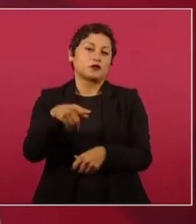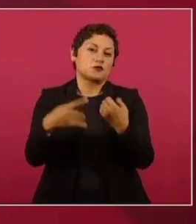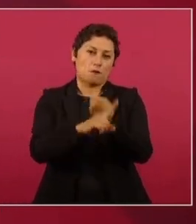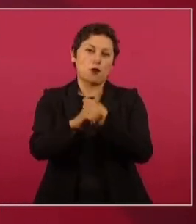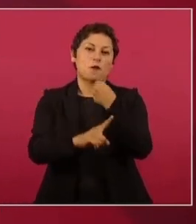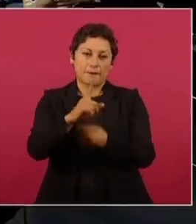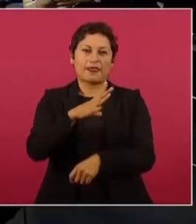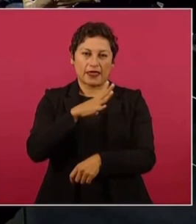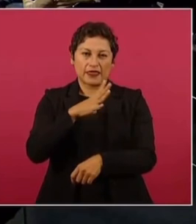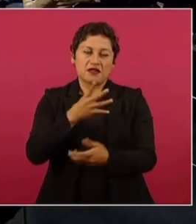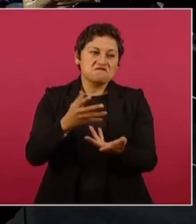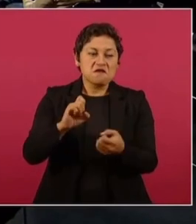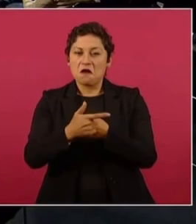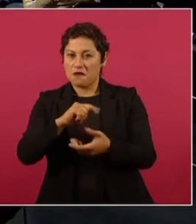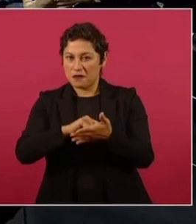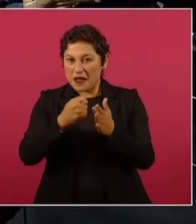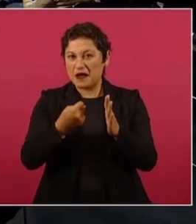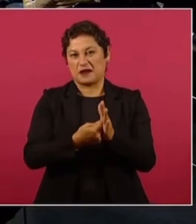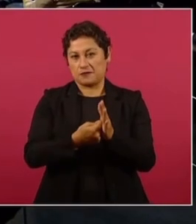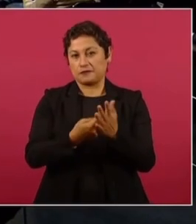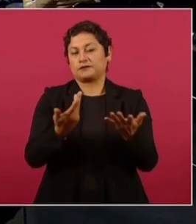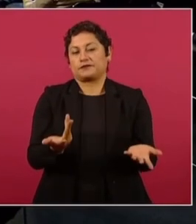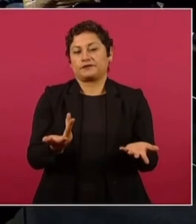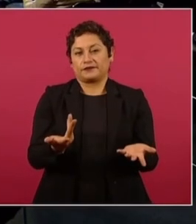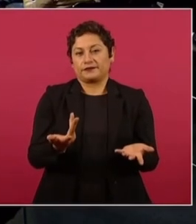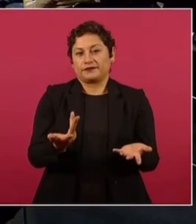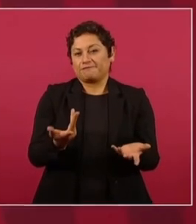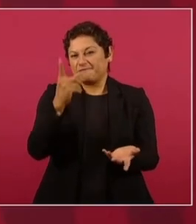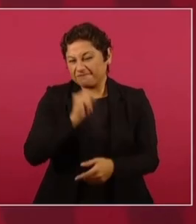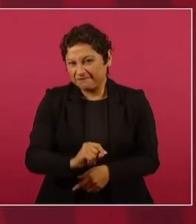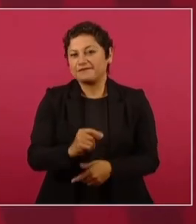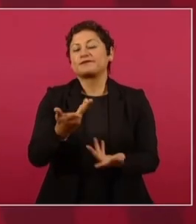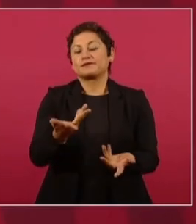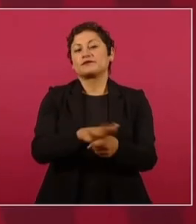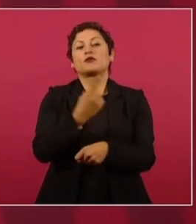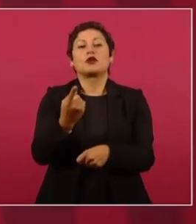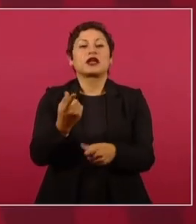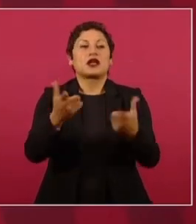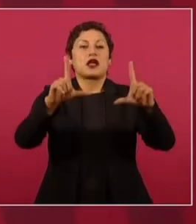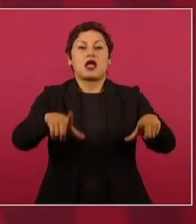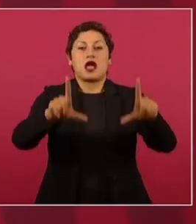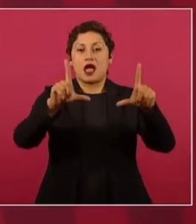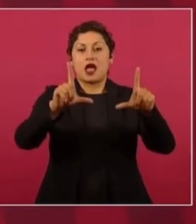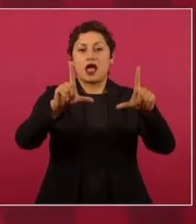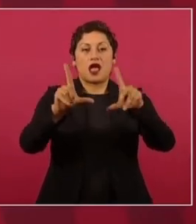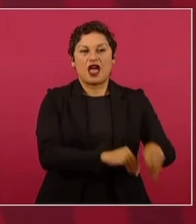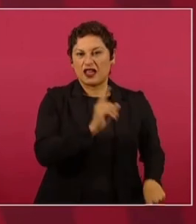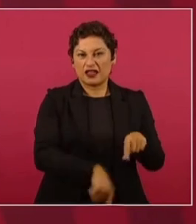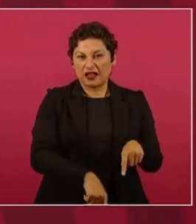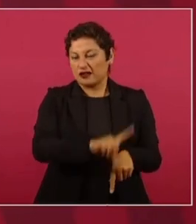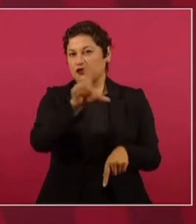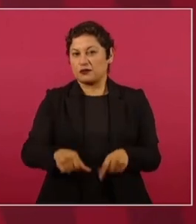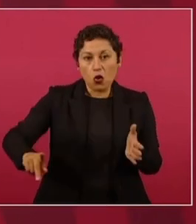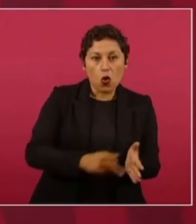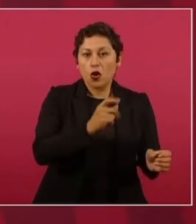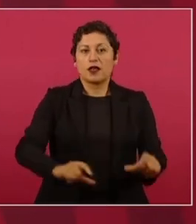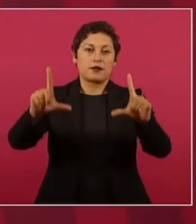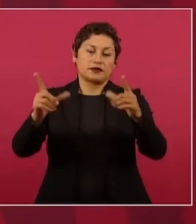caso tendría tirar una página si luego se tiene que volver a establecer y cuántos